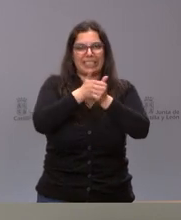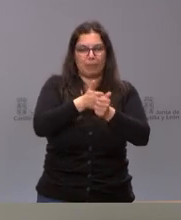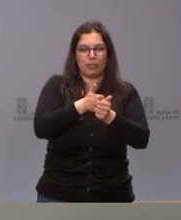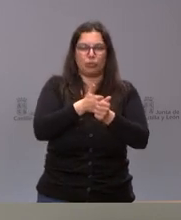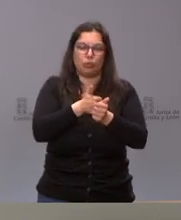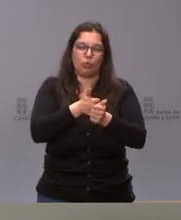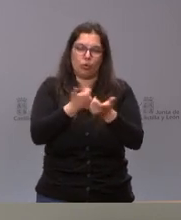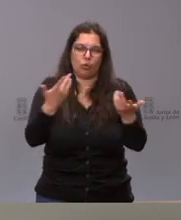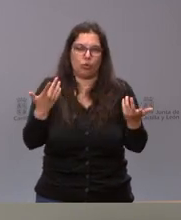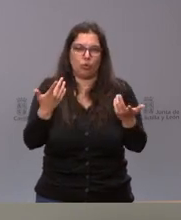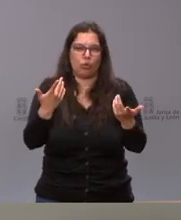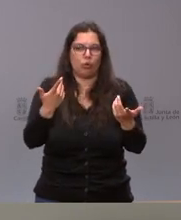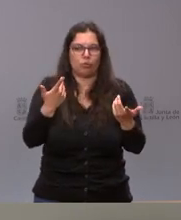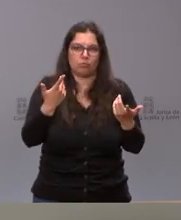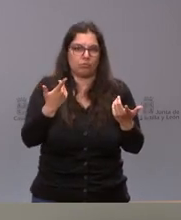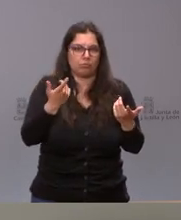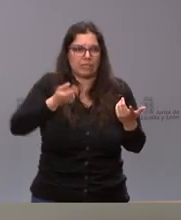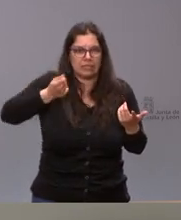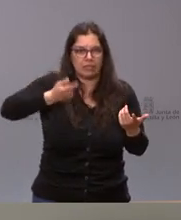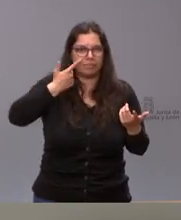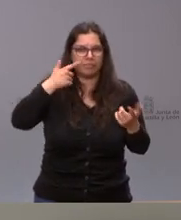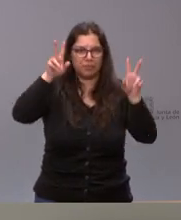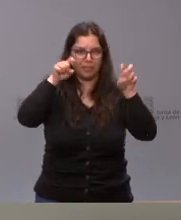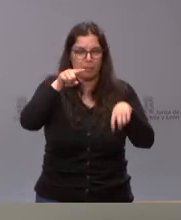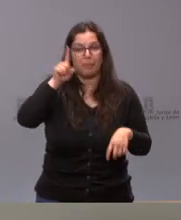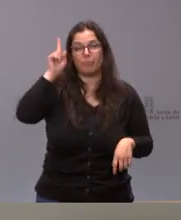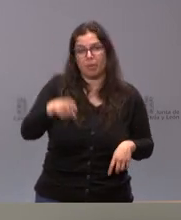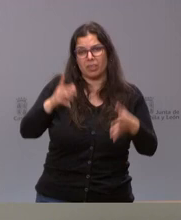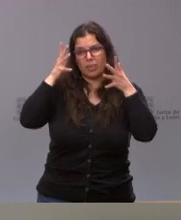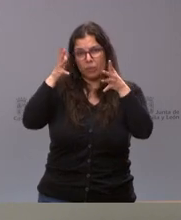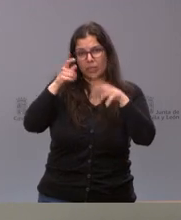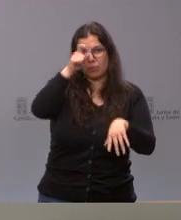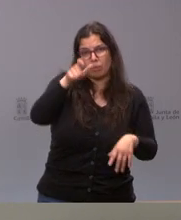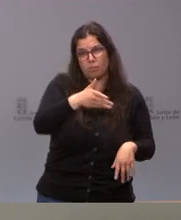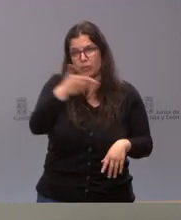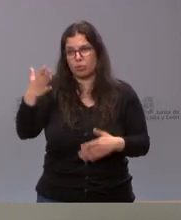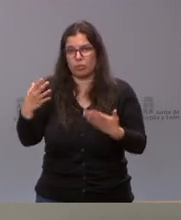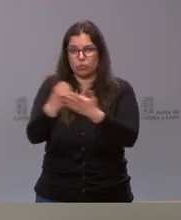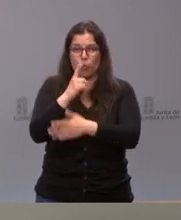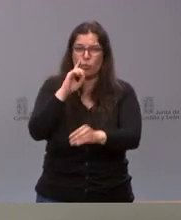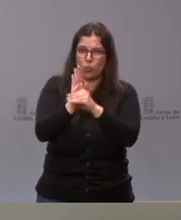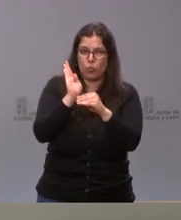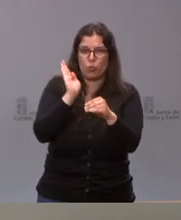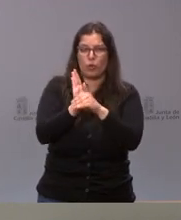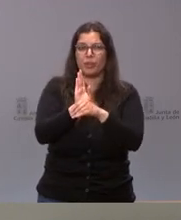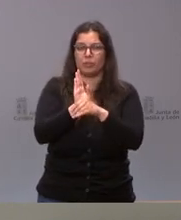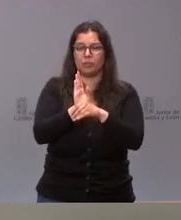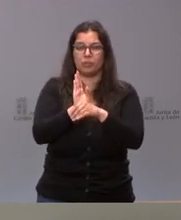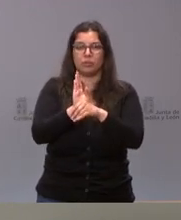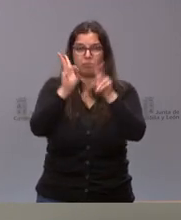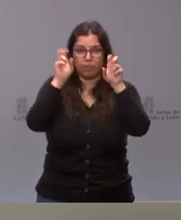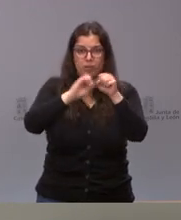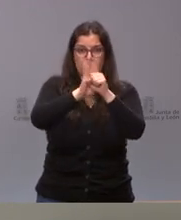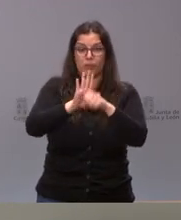ciertamente de proximidad de esta cuestión seguimos recomendando prudencia a todos los ciudadanos en relación con este asunto y mañana